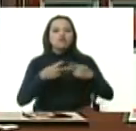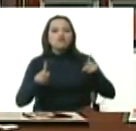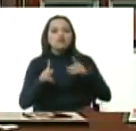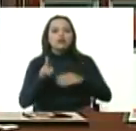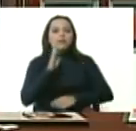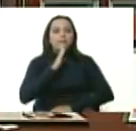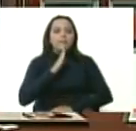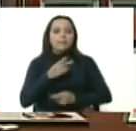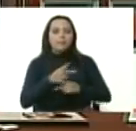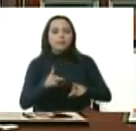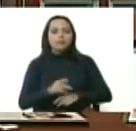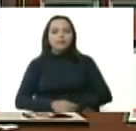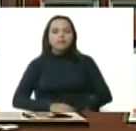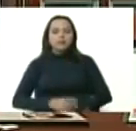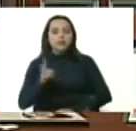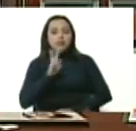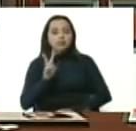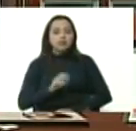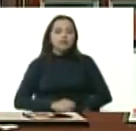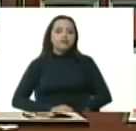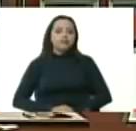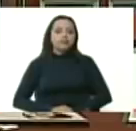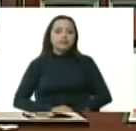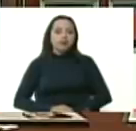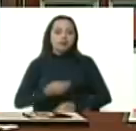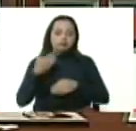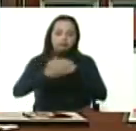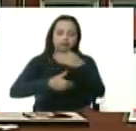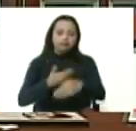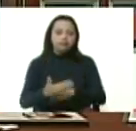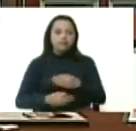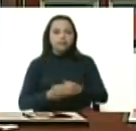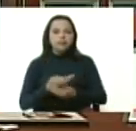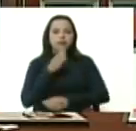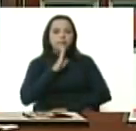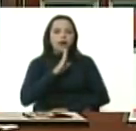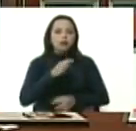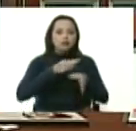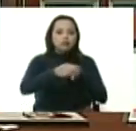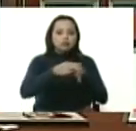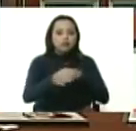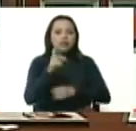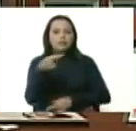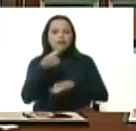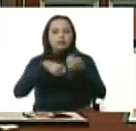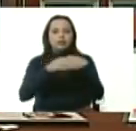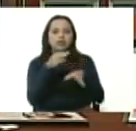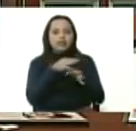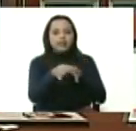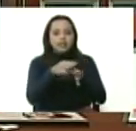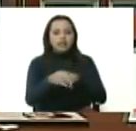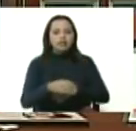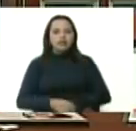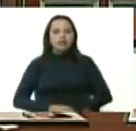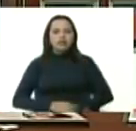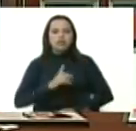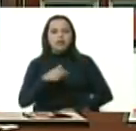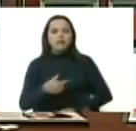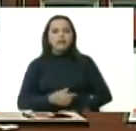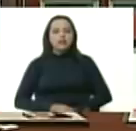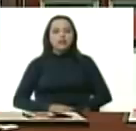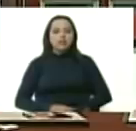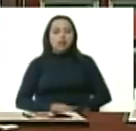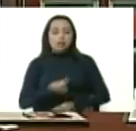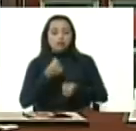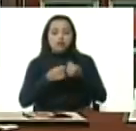avanzamos hacia la criptobanca hacia la criptoeconomía y hacia la criptomoneda